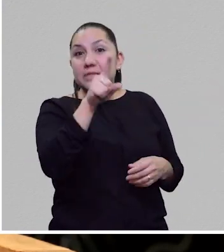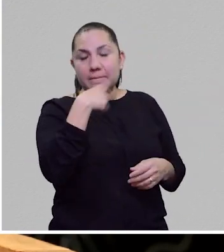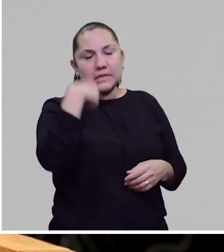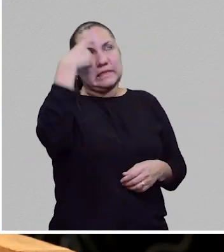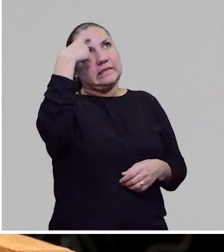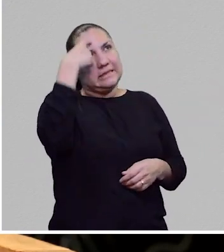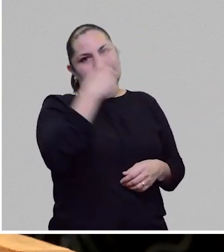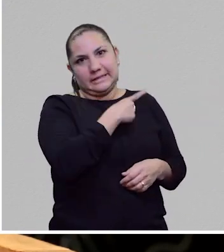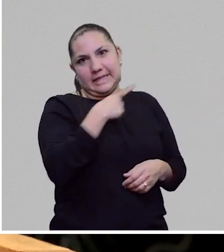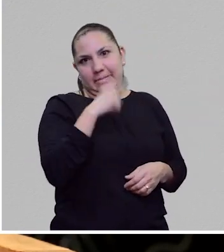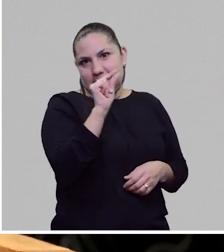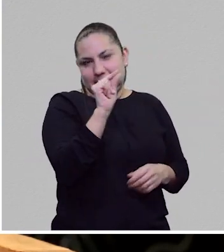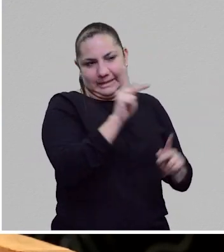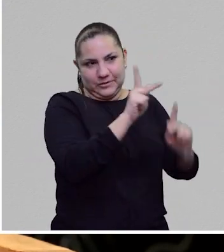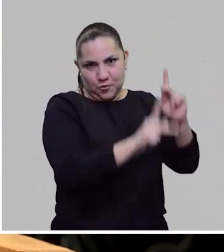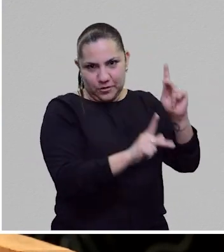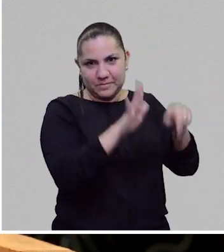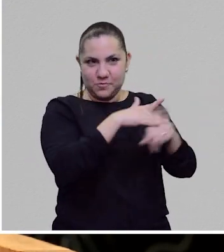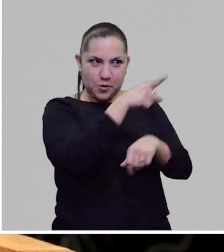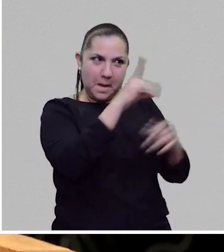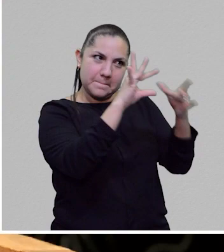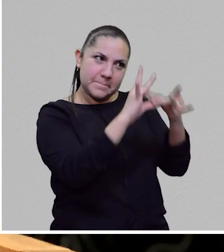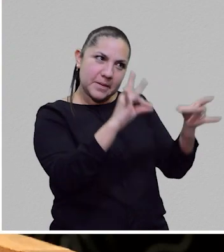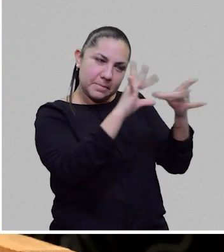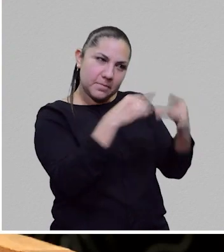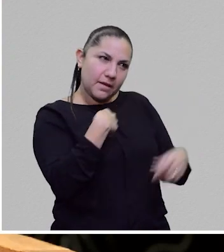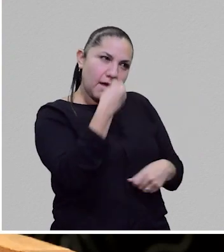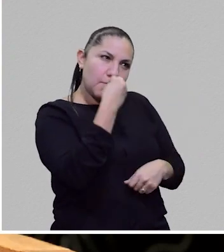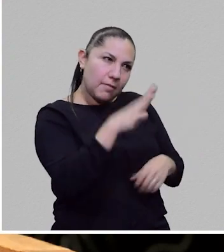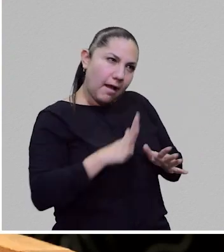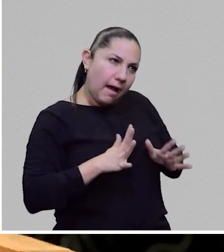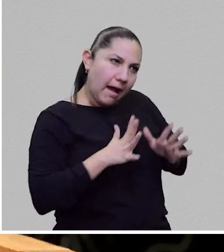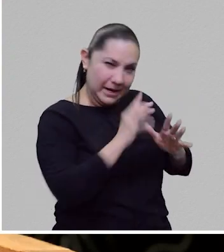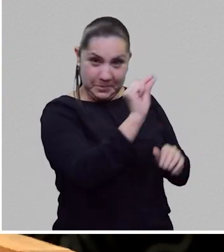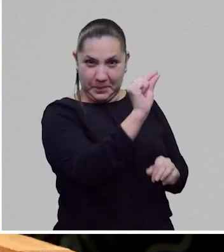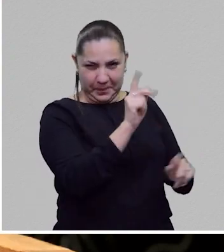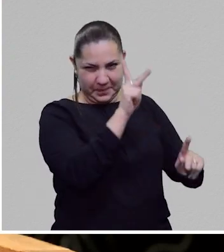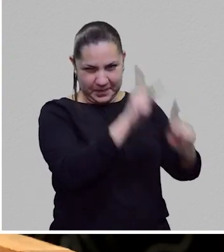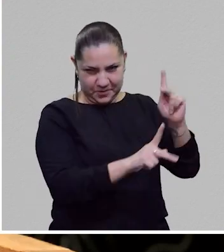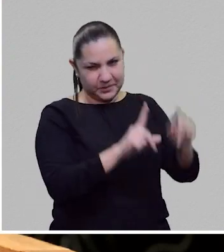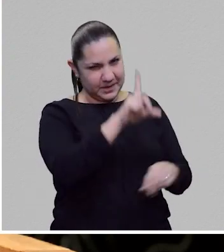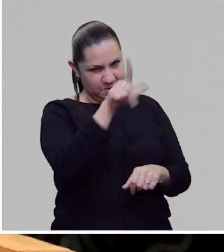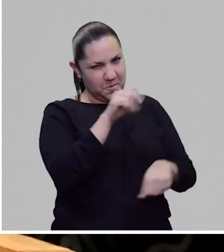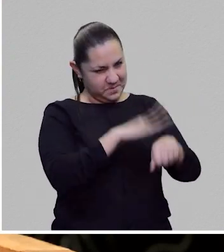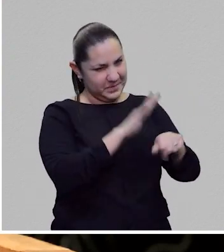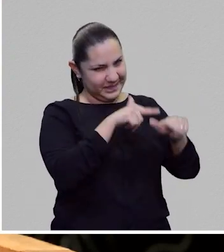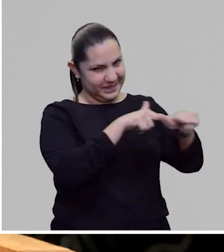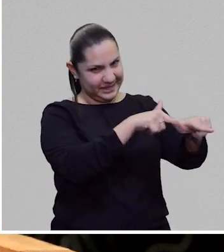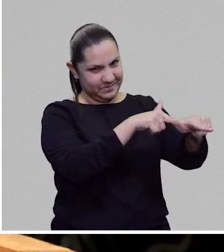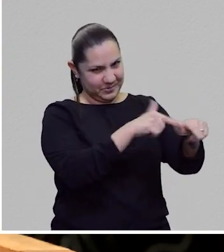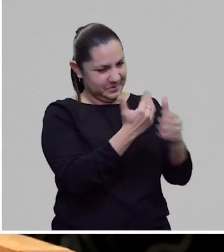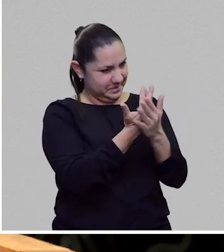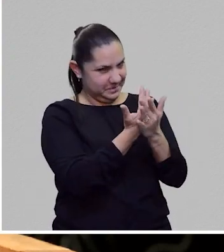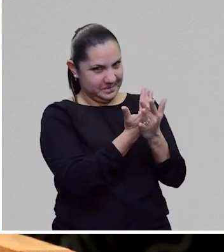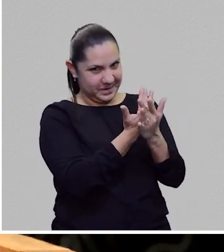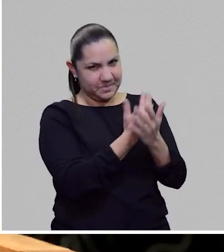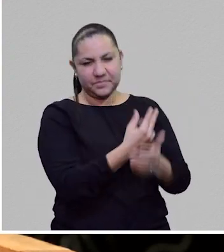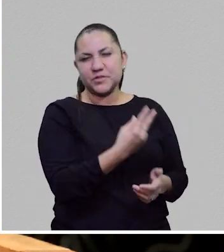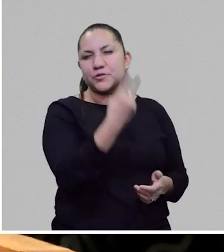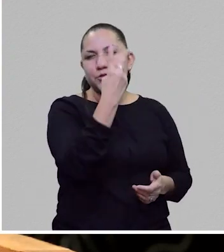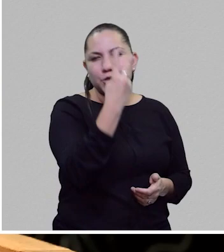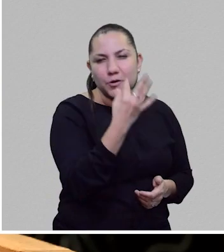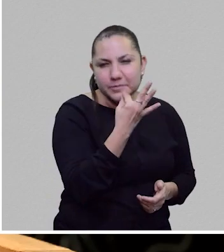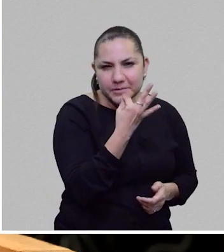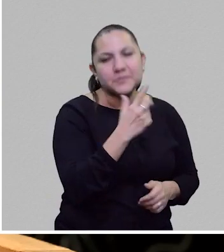vamos a regresar para continuar porque estaba muy bonito todo lo que nos estás diciendo. Muchas gracias. ¿Sí? ¿Volvemos? Sí. Va, volvemos, ya nos lo prometimos.